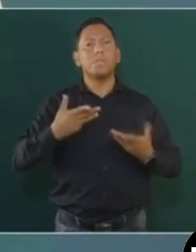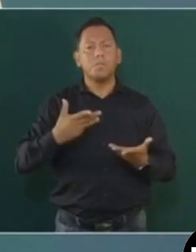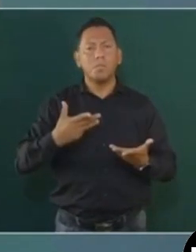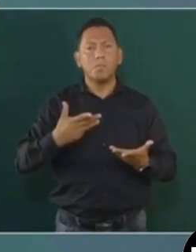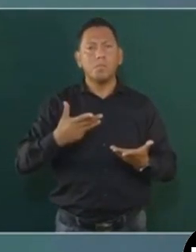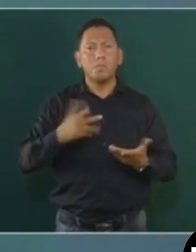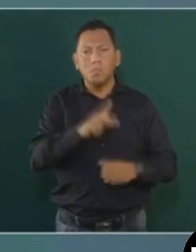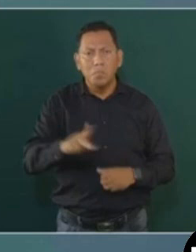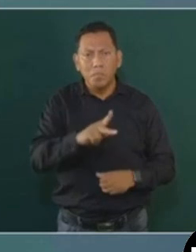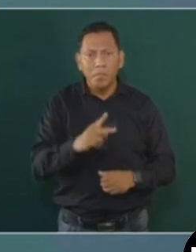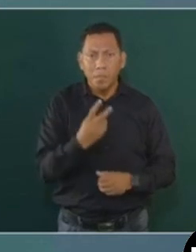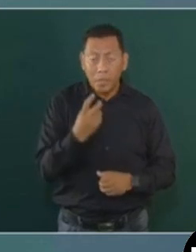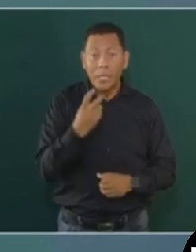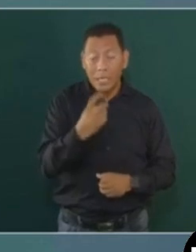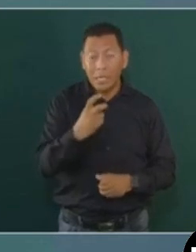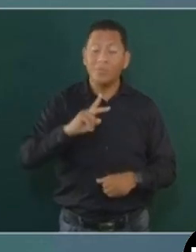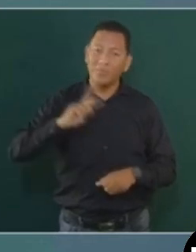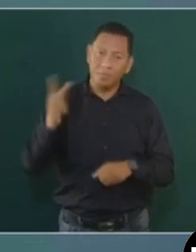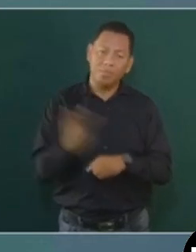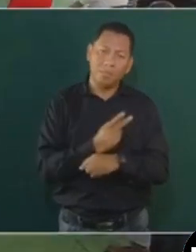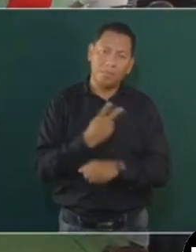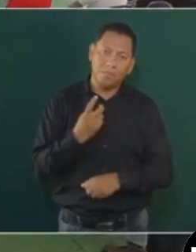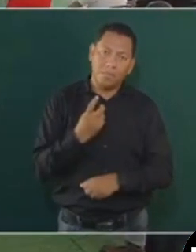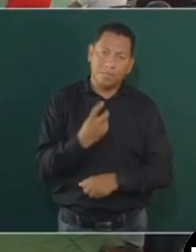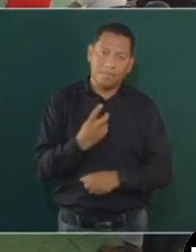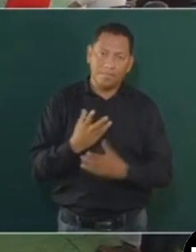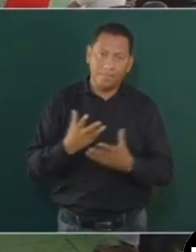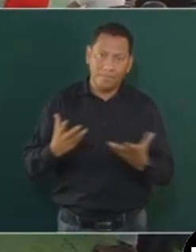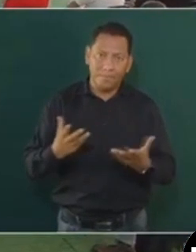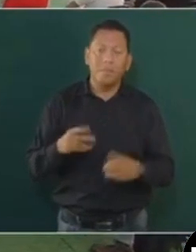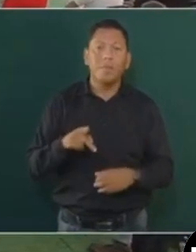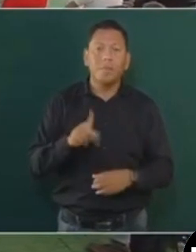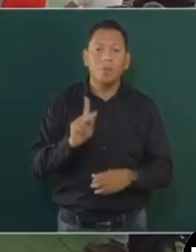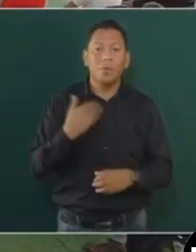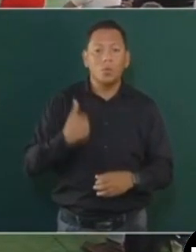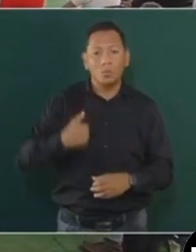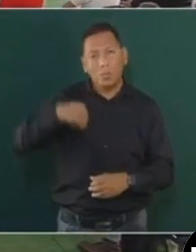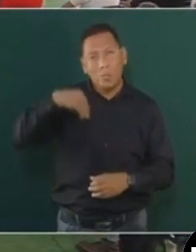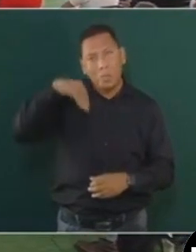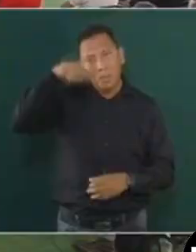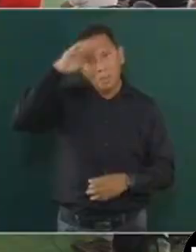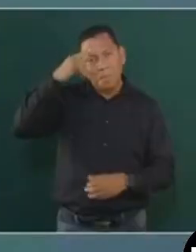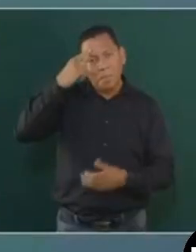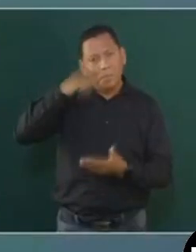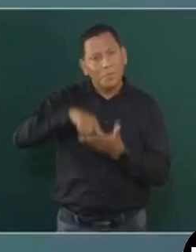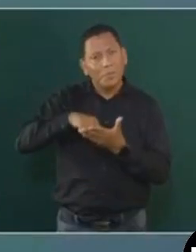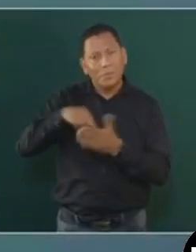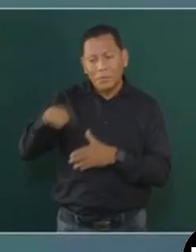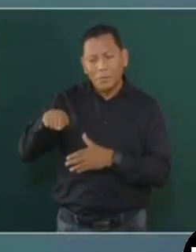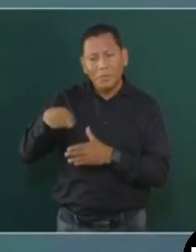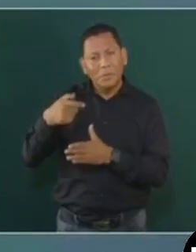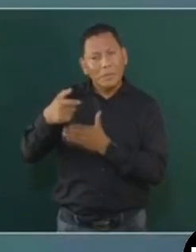Eso es lo que está sucediendo, pero yo creo que no les va a durar mucho,